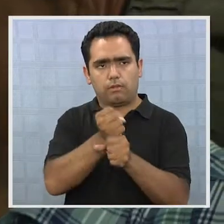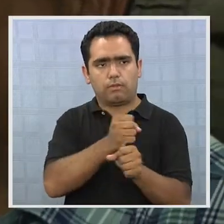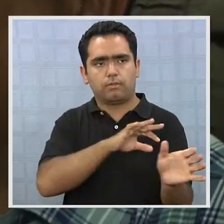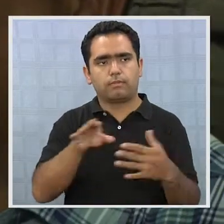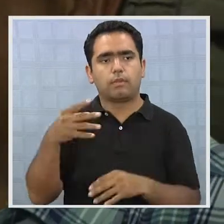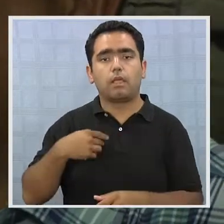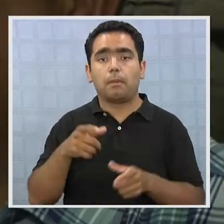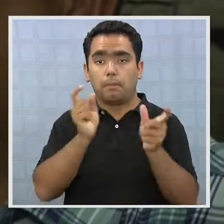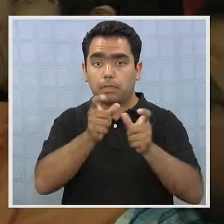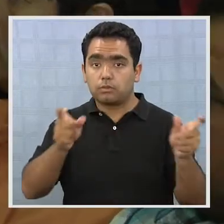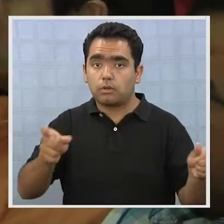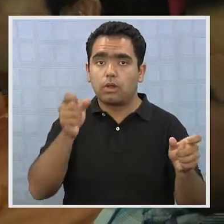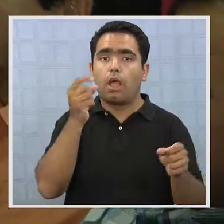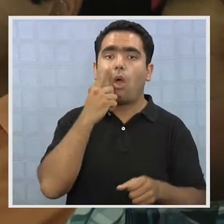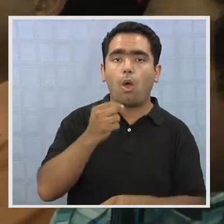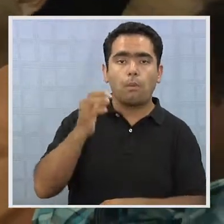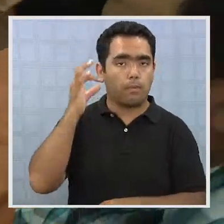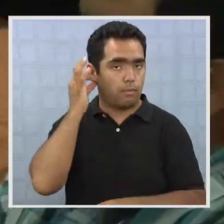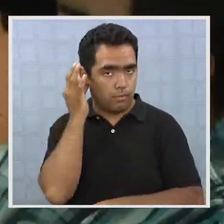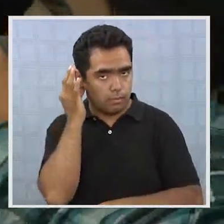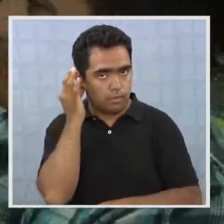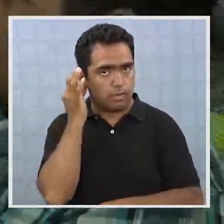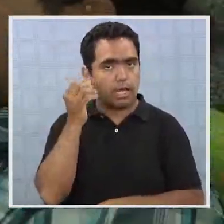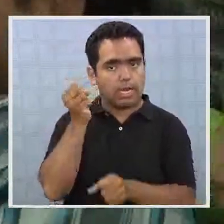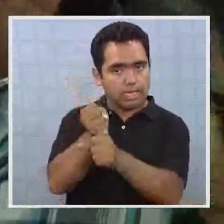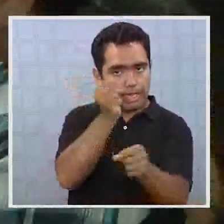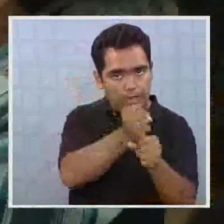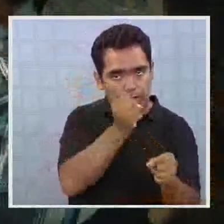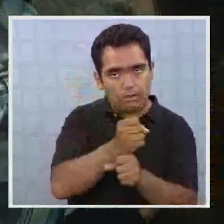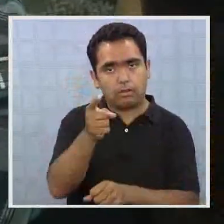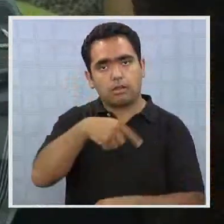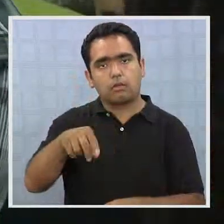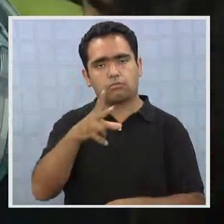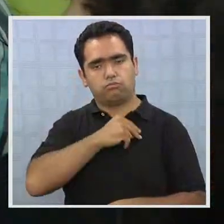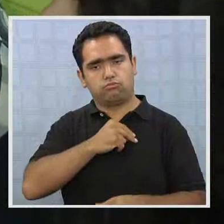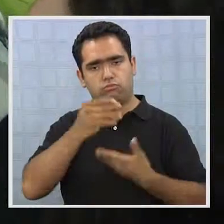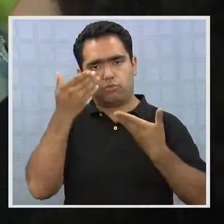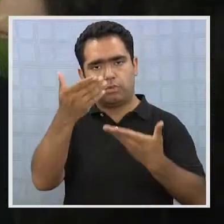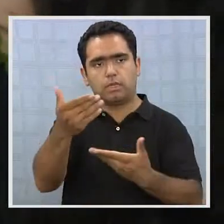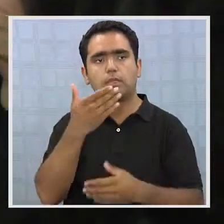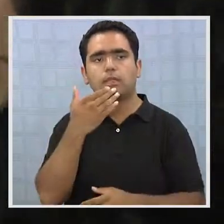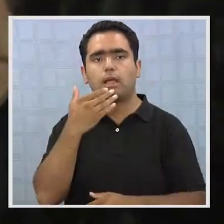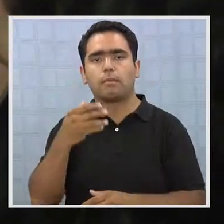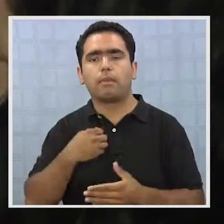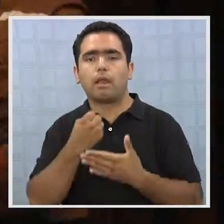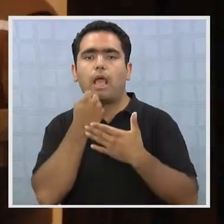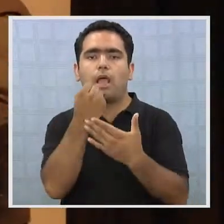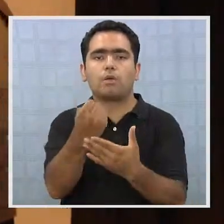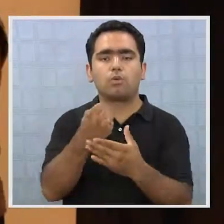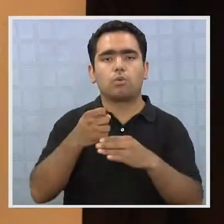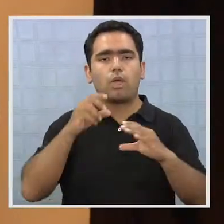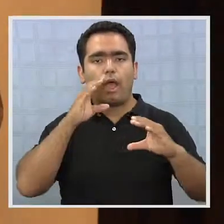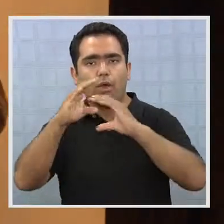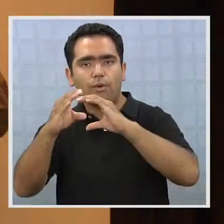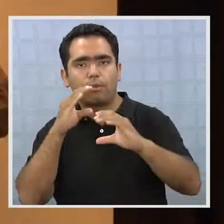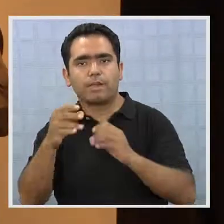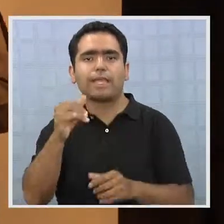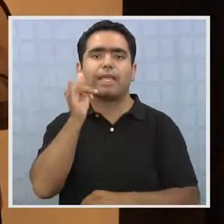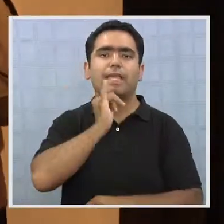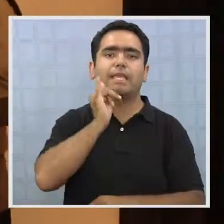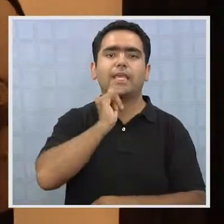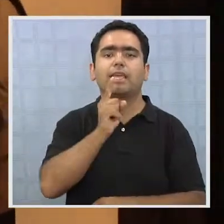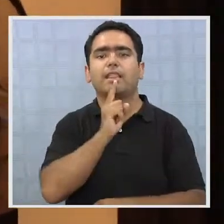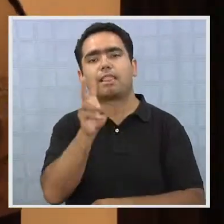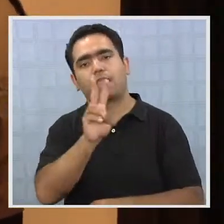Trabajadoras y trabajadores fueron distinguidos a la oportunidad y por el aporte de medios de comunicación, se entregó un galvano